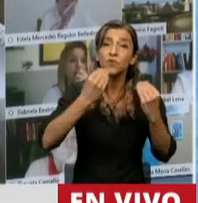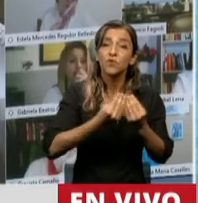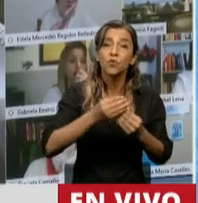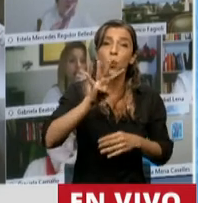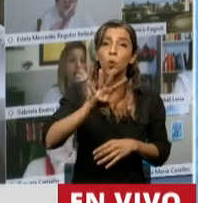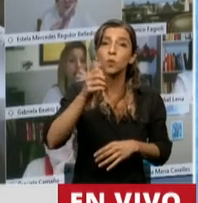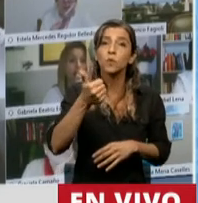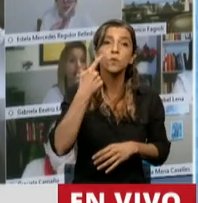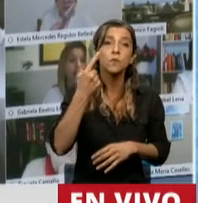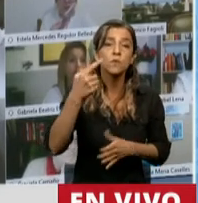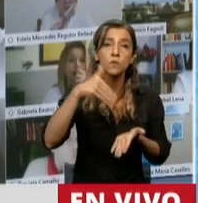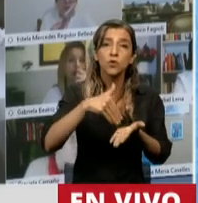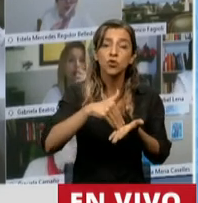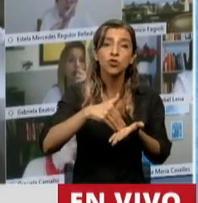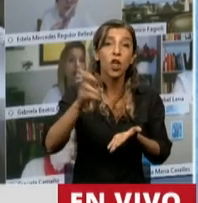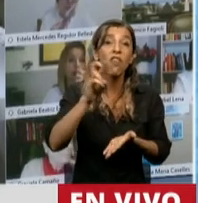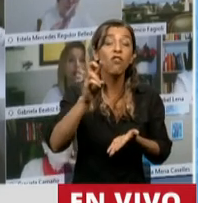millones de dólares,